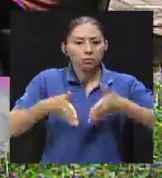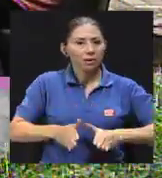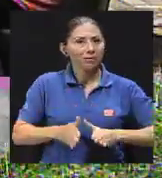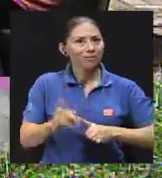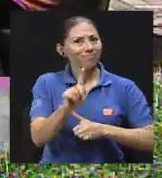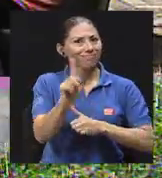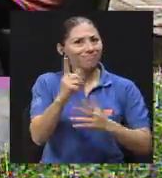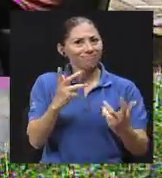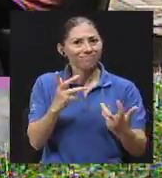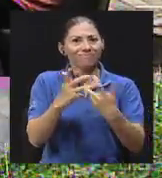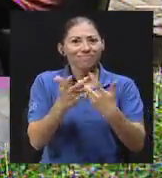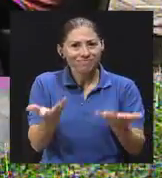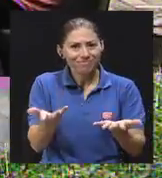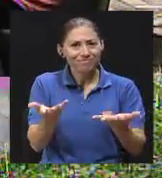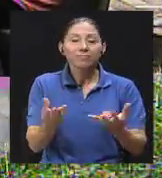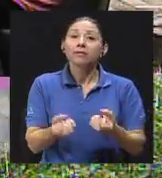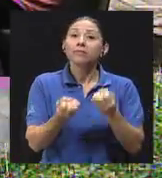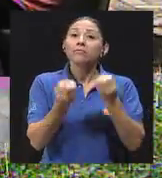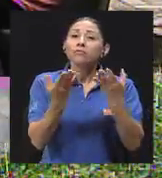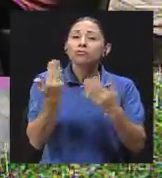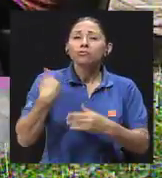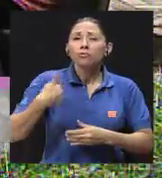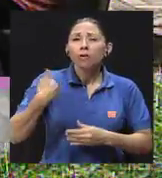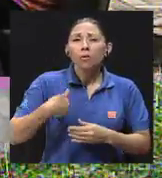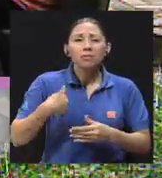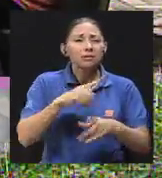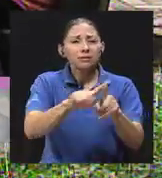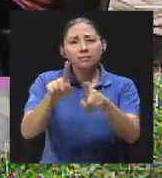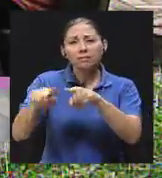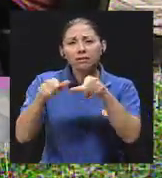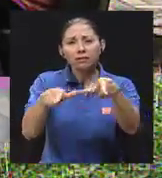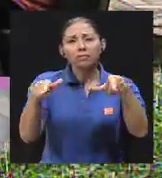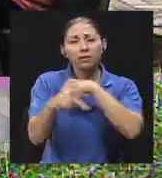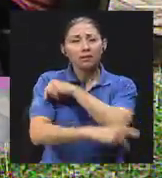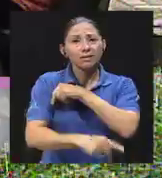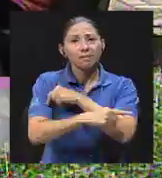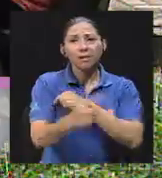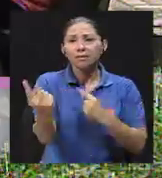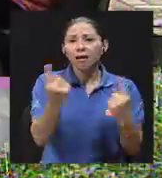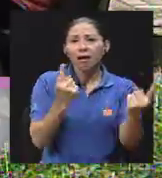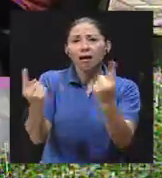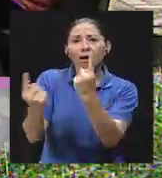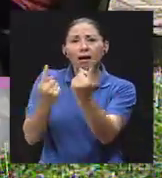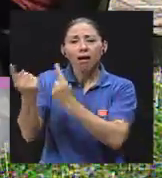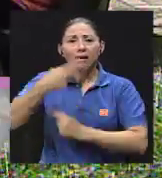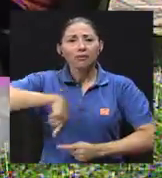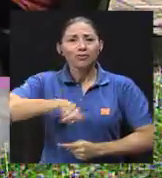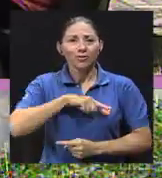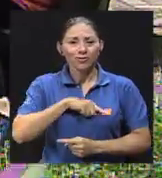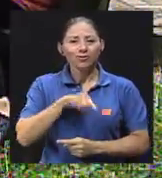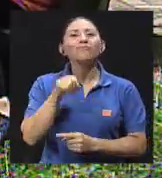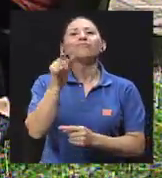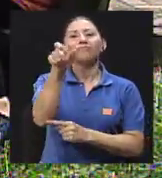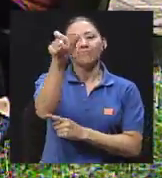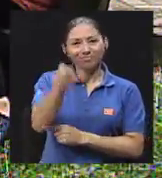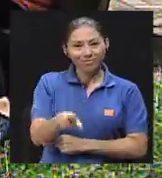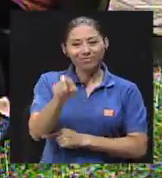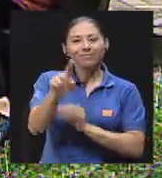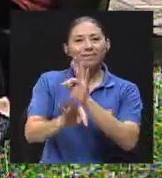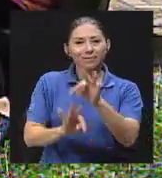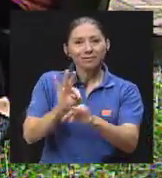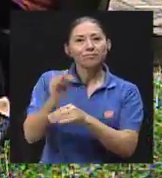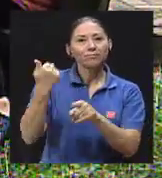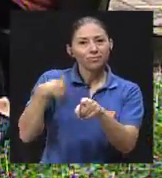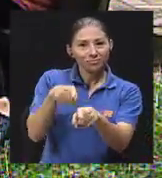muchas de las experiencias, o de los hombres que nos llegan a nosotros, de todo el país, son ese tipo de hombres. Hombres que tal vez, sí,